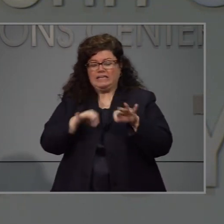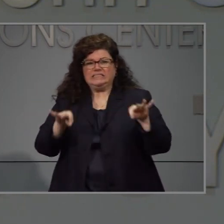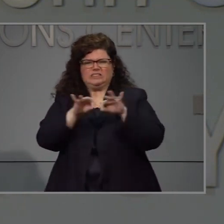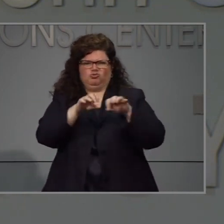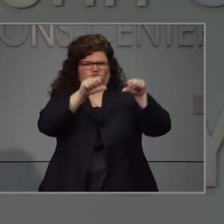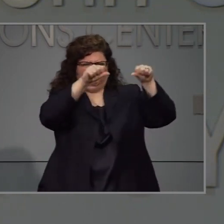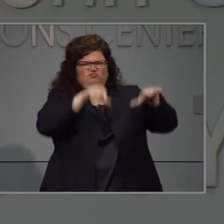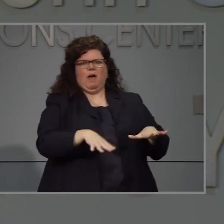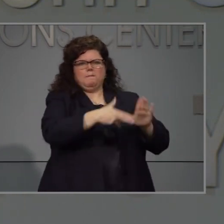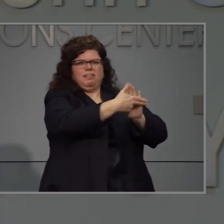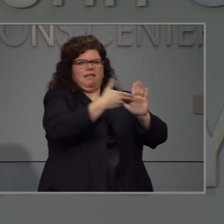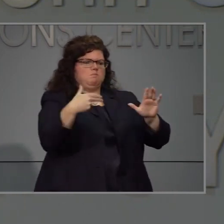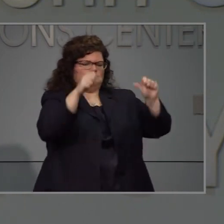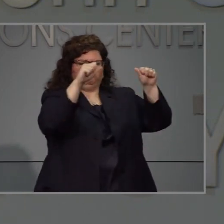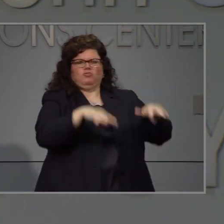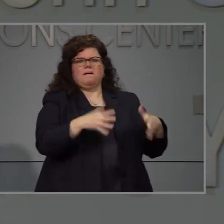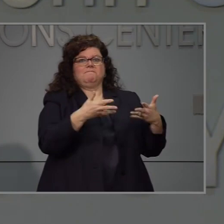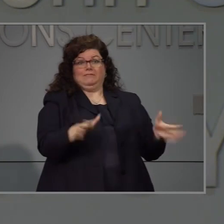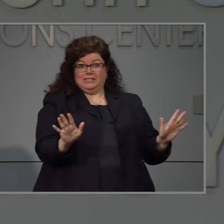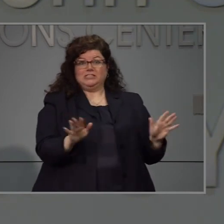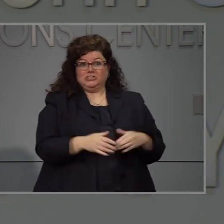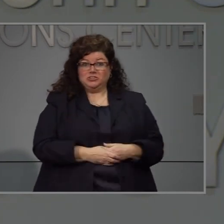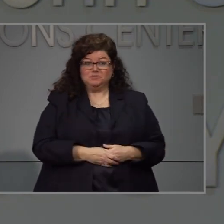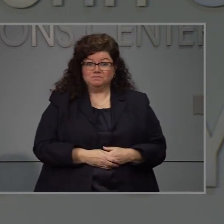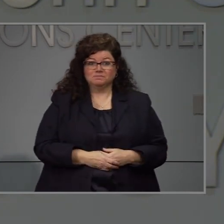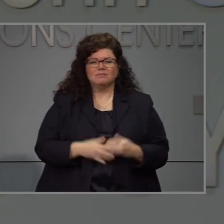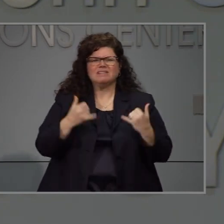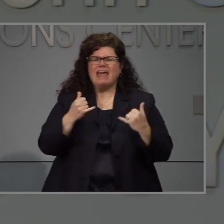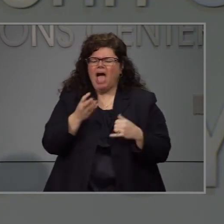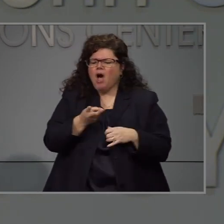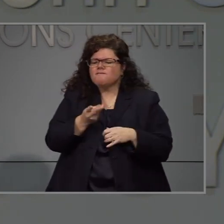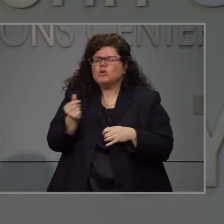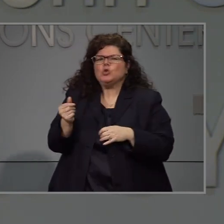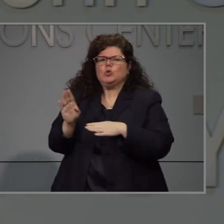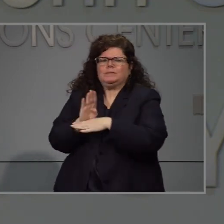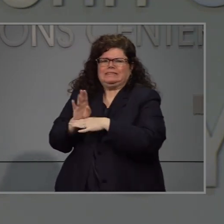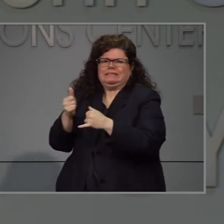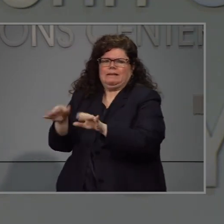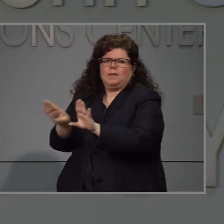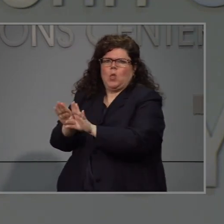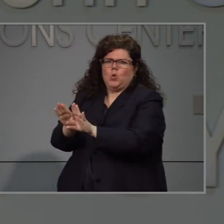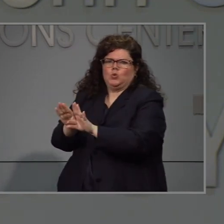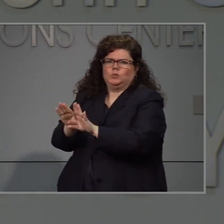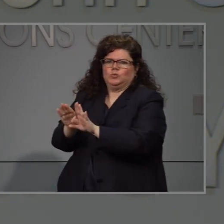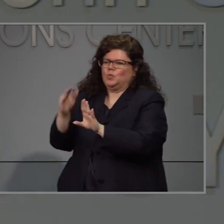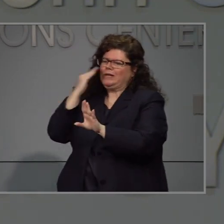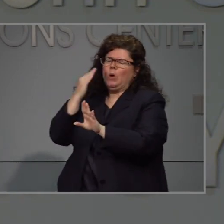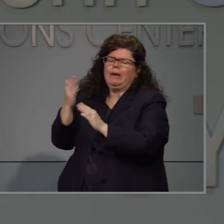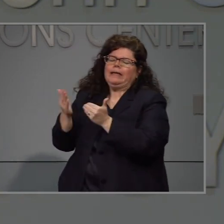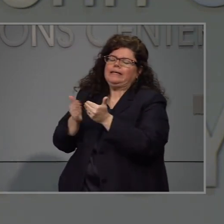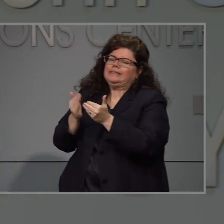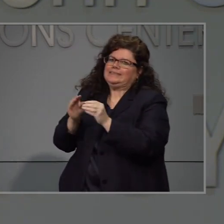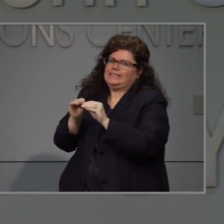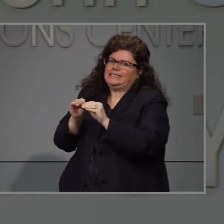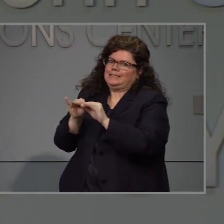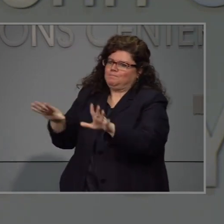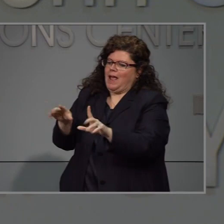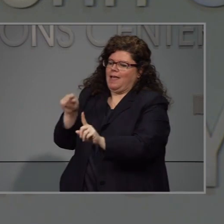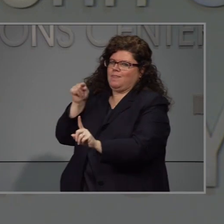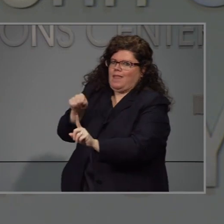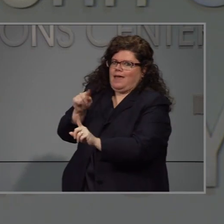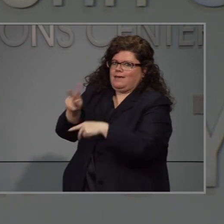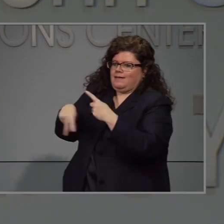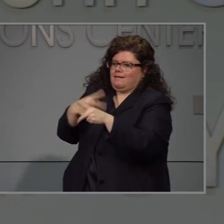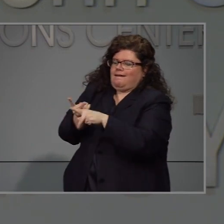negocios esenciales y no esenciales. Ahora ya estamos a unos cuantos negocios que sabemos. que la